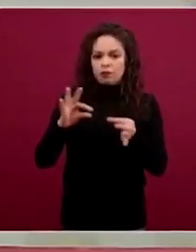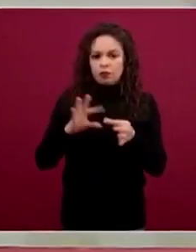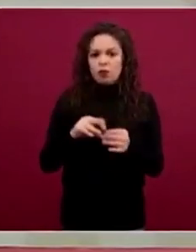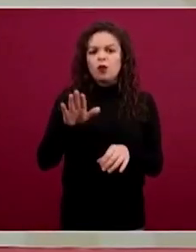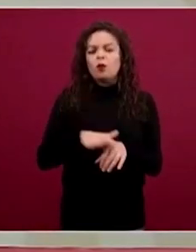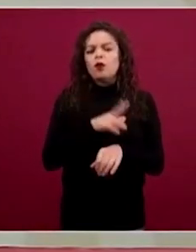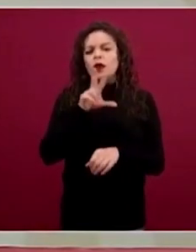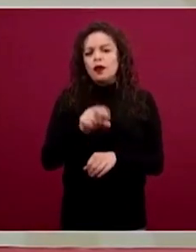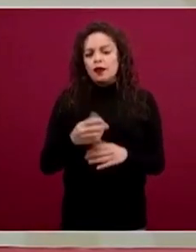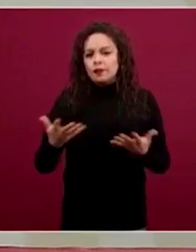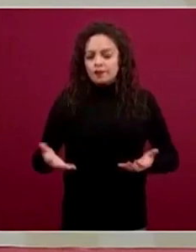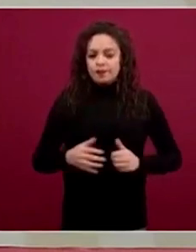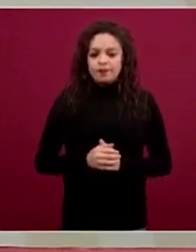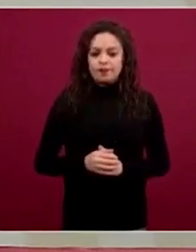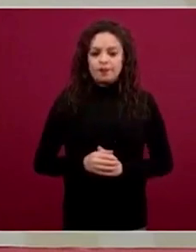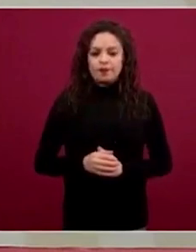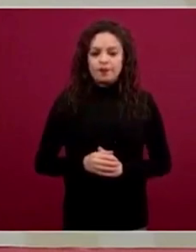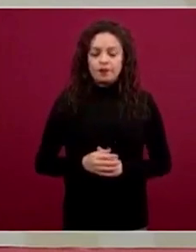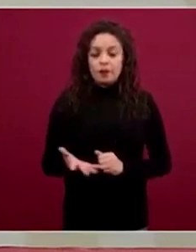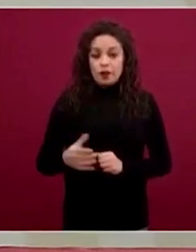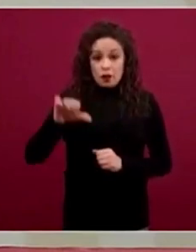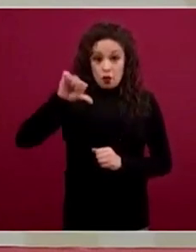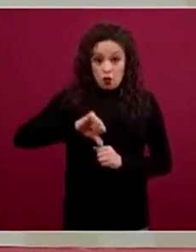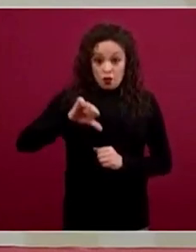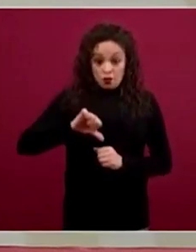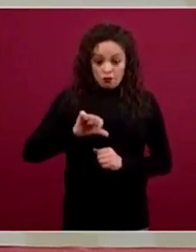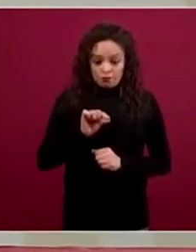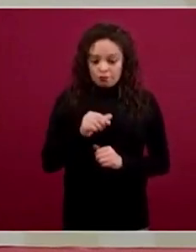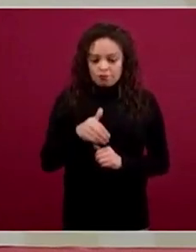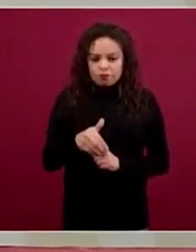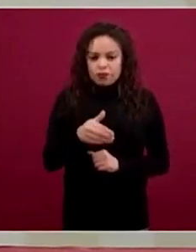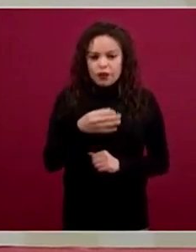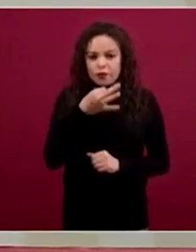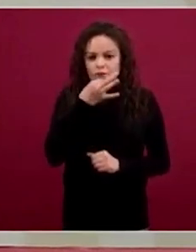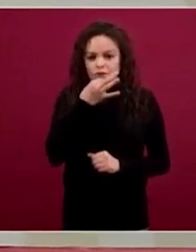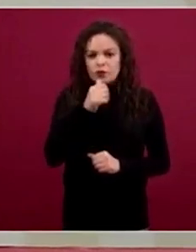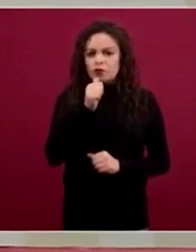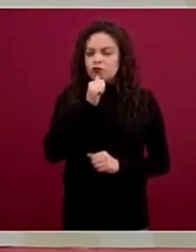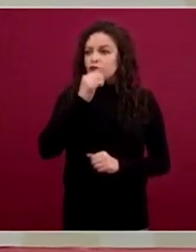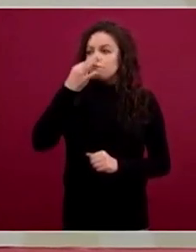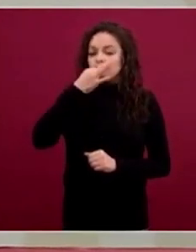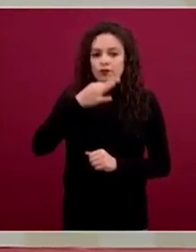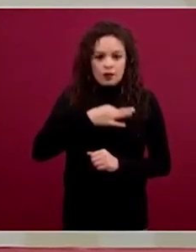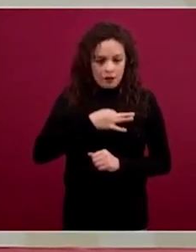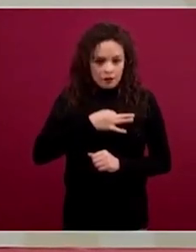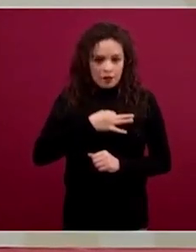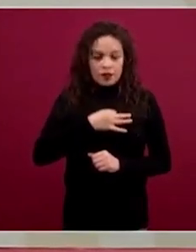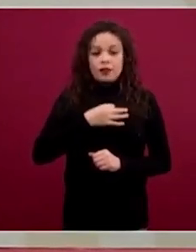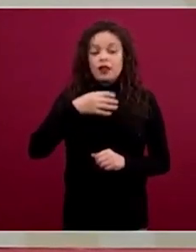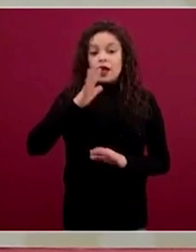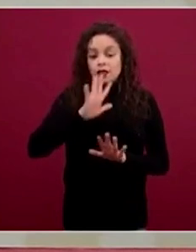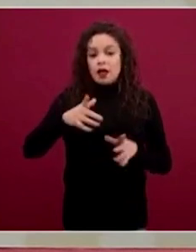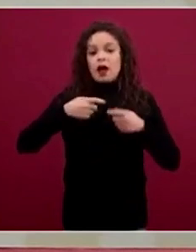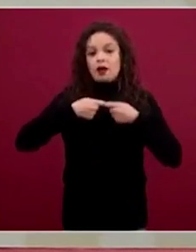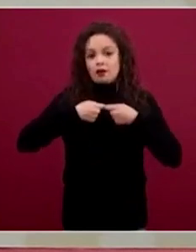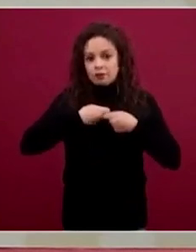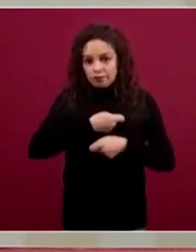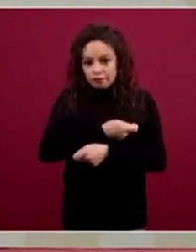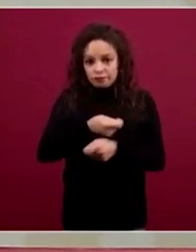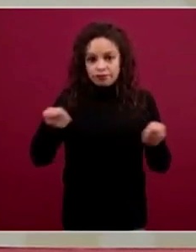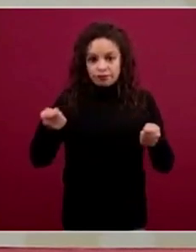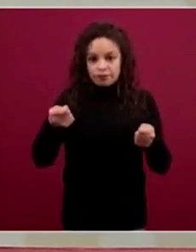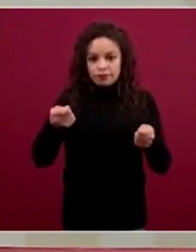jurídica. Hoy, en pocos minutos, todavía no me avisan que haya ocurrido, se publicará en la edición